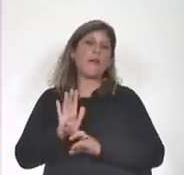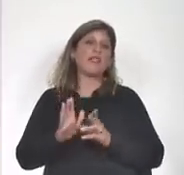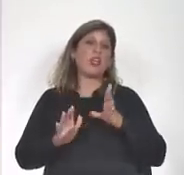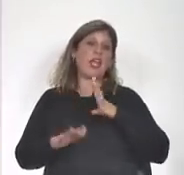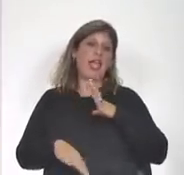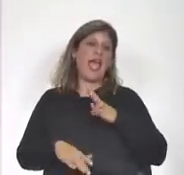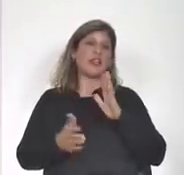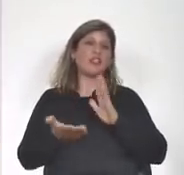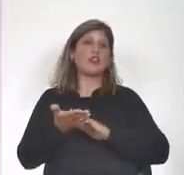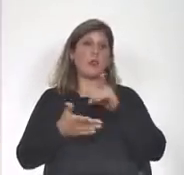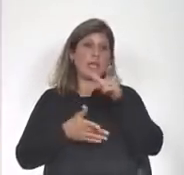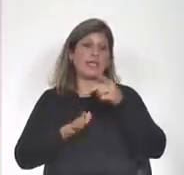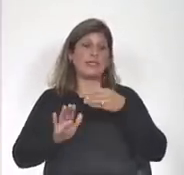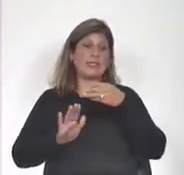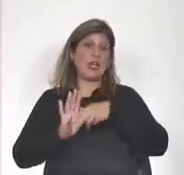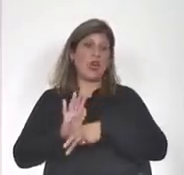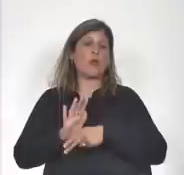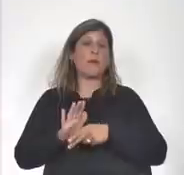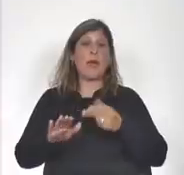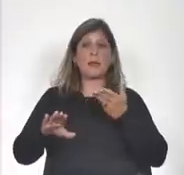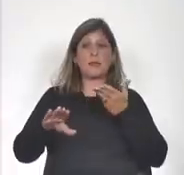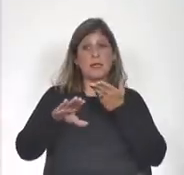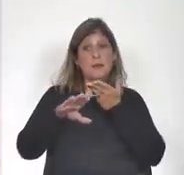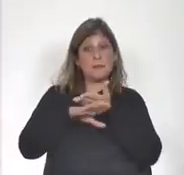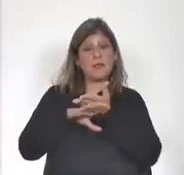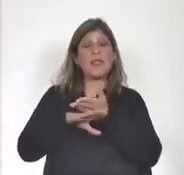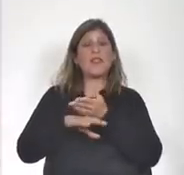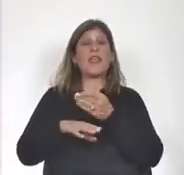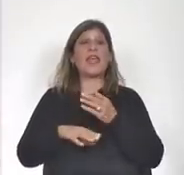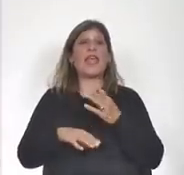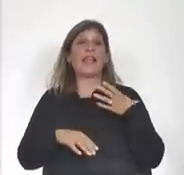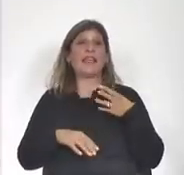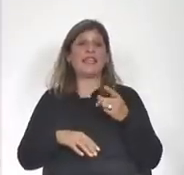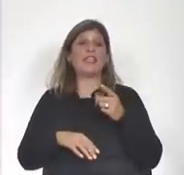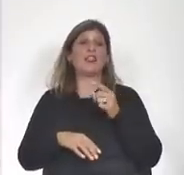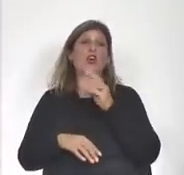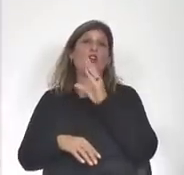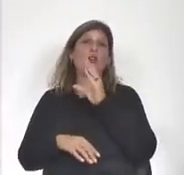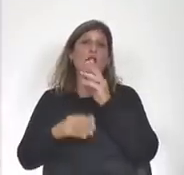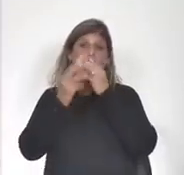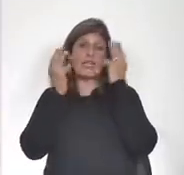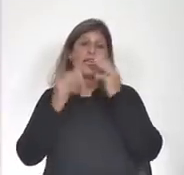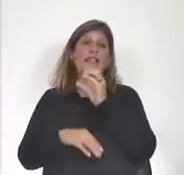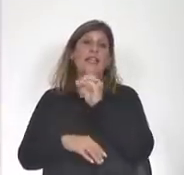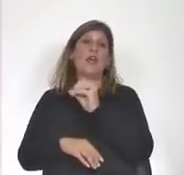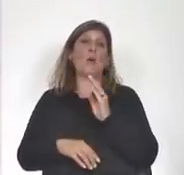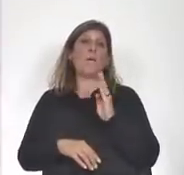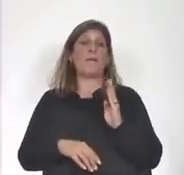sobre esa norma solicita el economista Isaac Alfie director general de la OPP